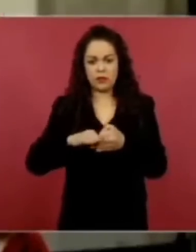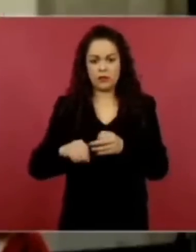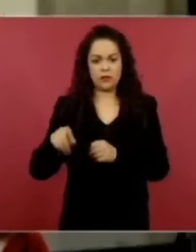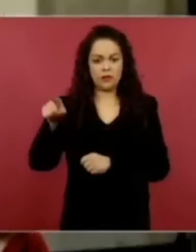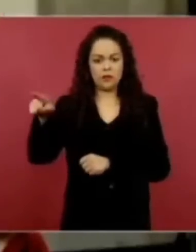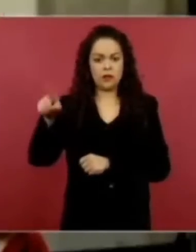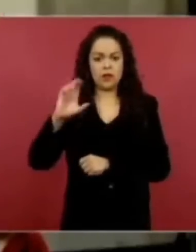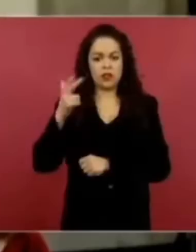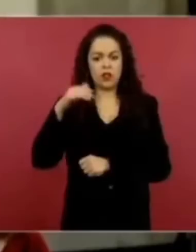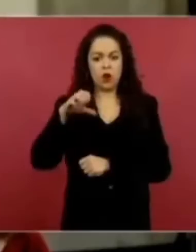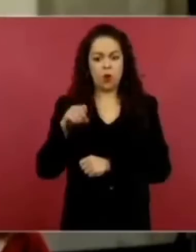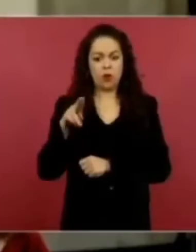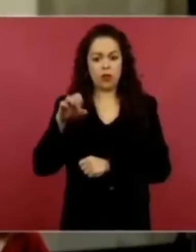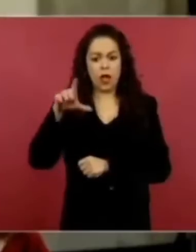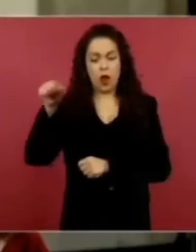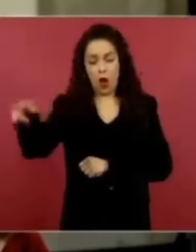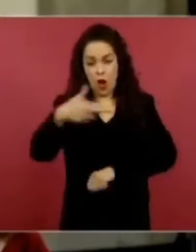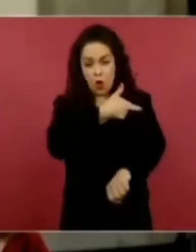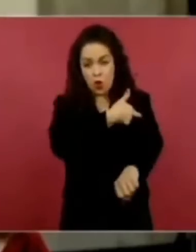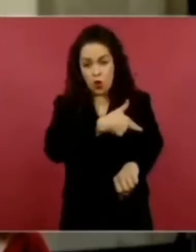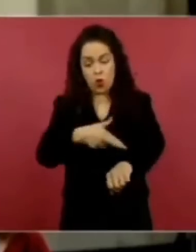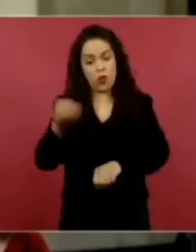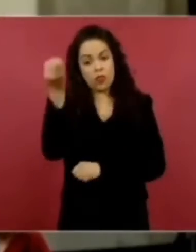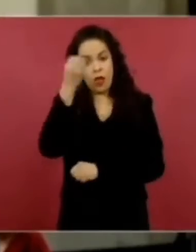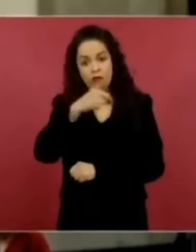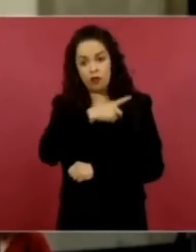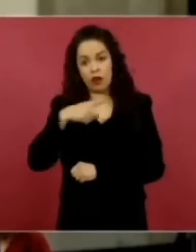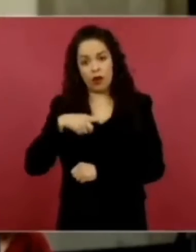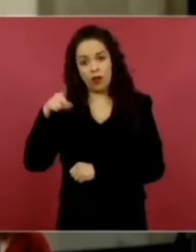Muselo. Esa es una ruta por la que tienen que pasar.